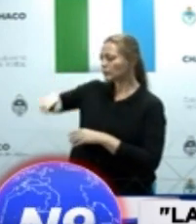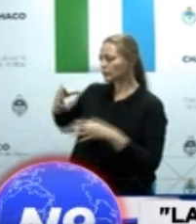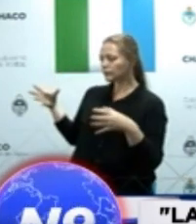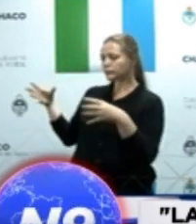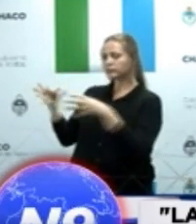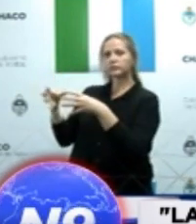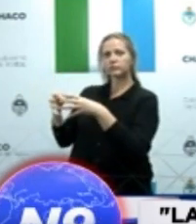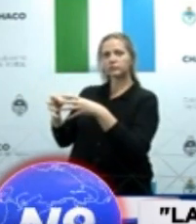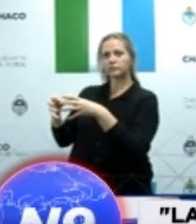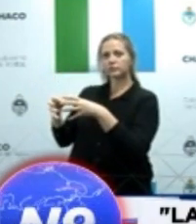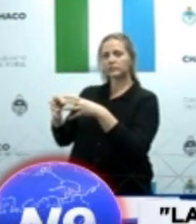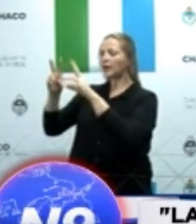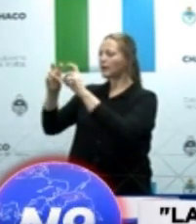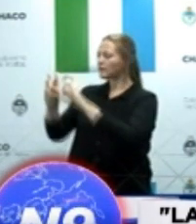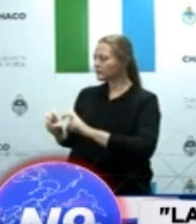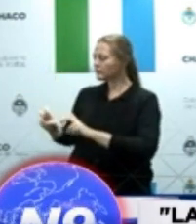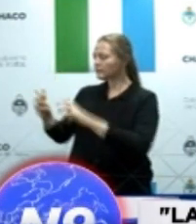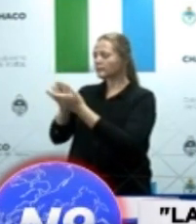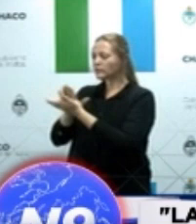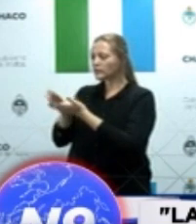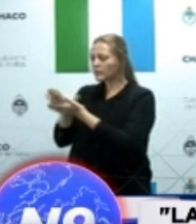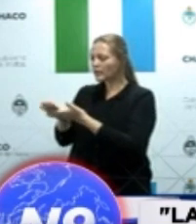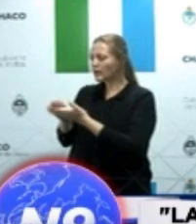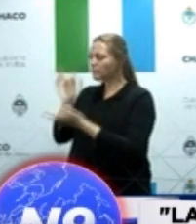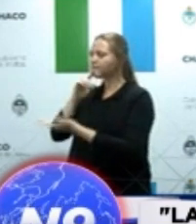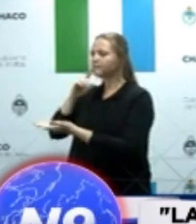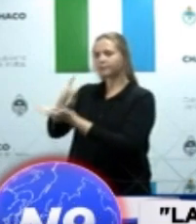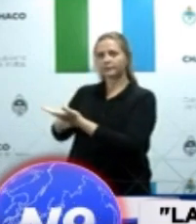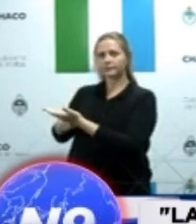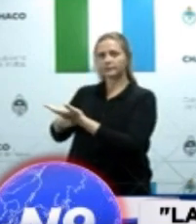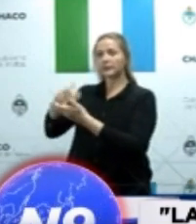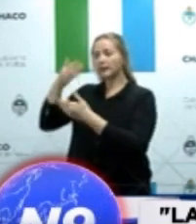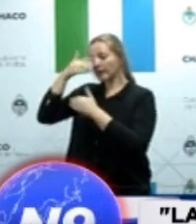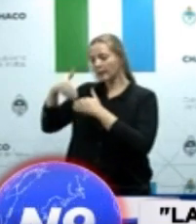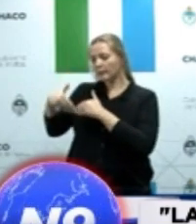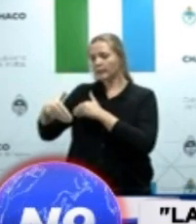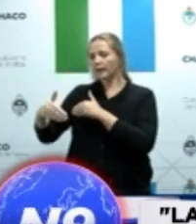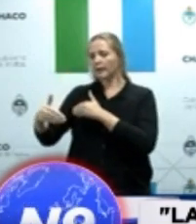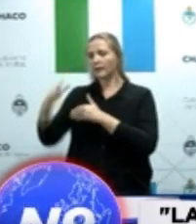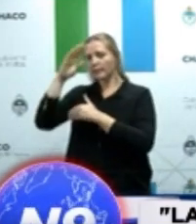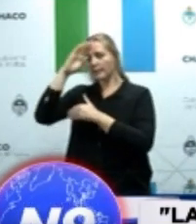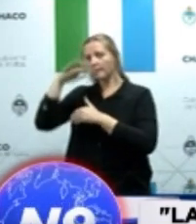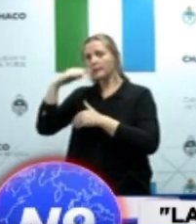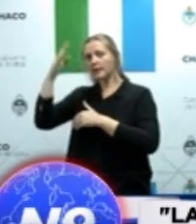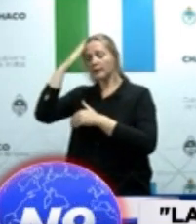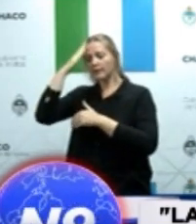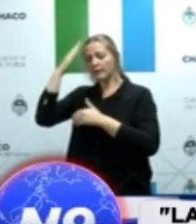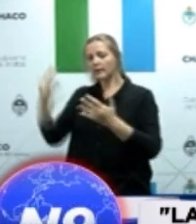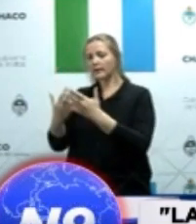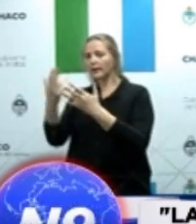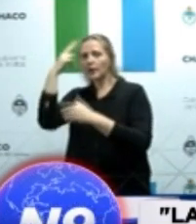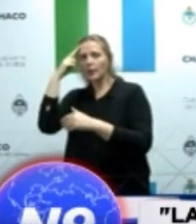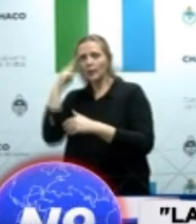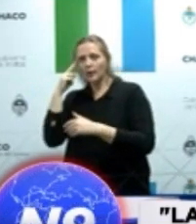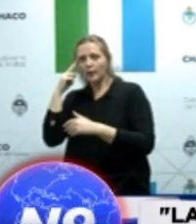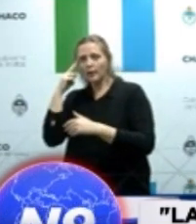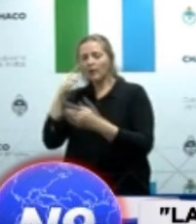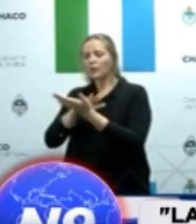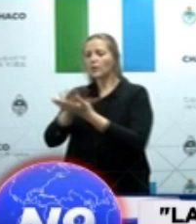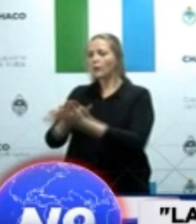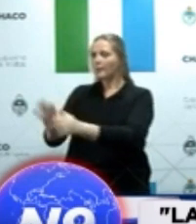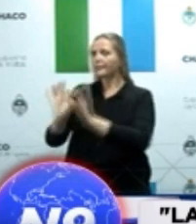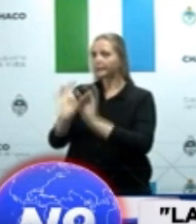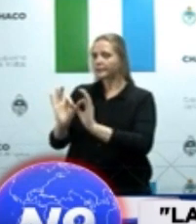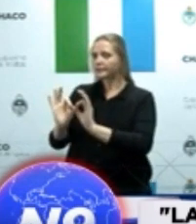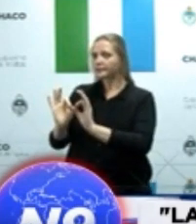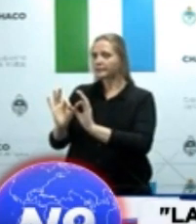personas que ingresaron del exterior de países que tuvieron circulación comunitaria o viral. Y